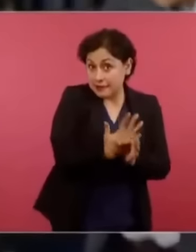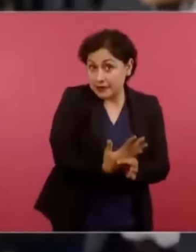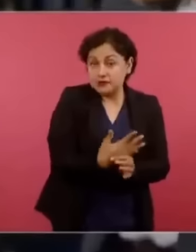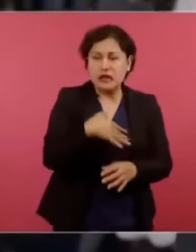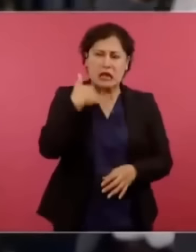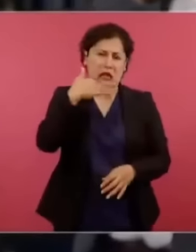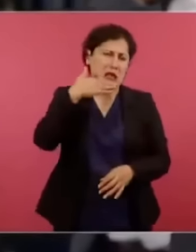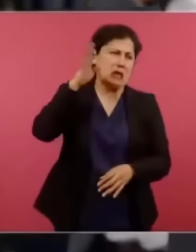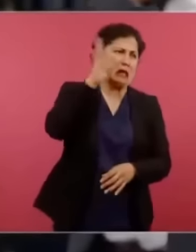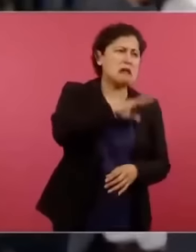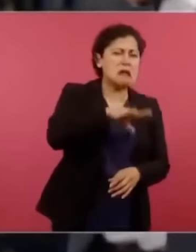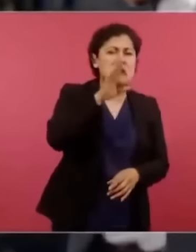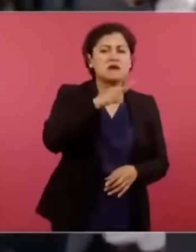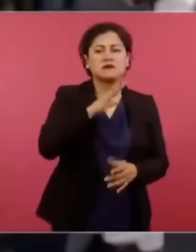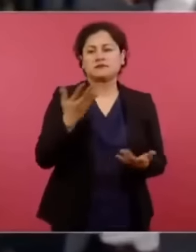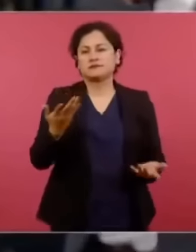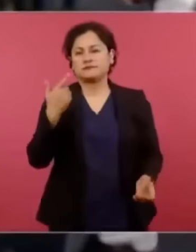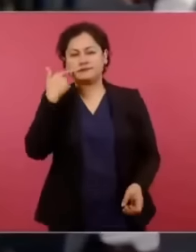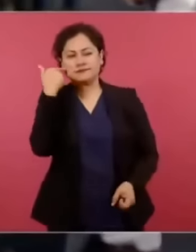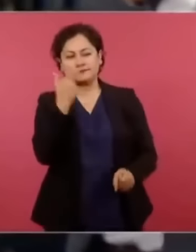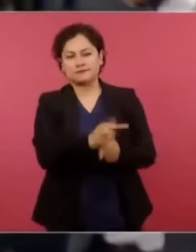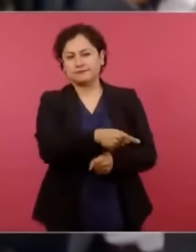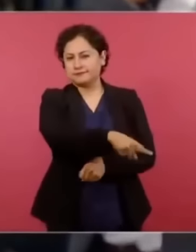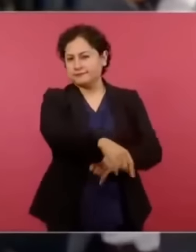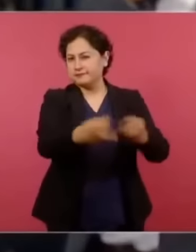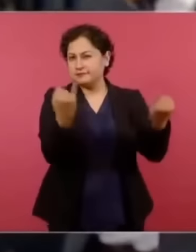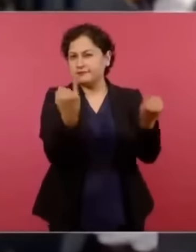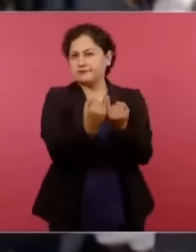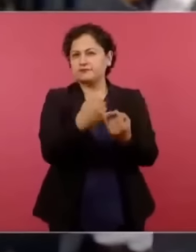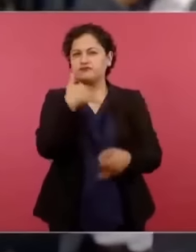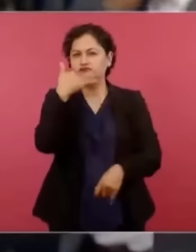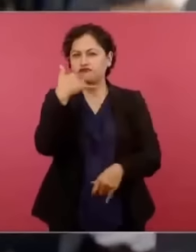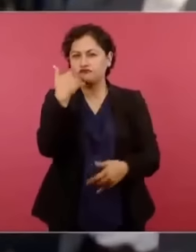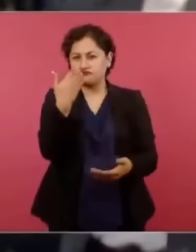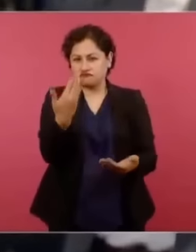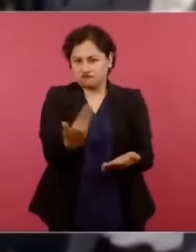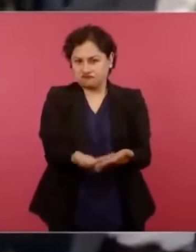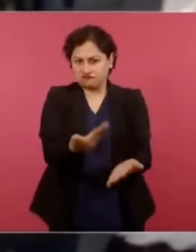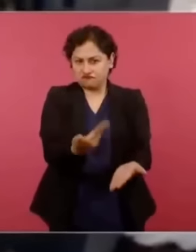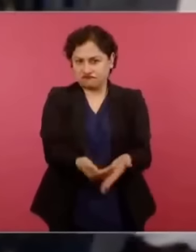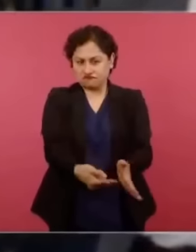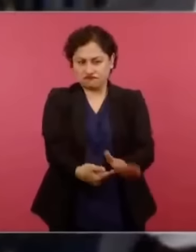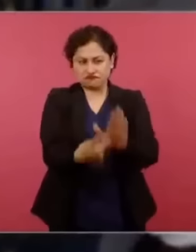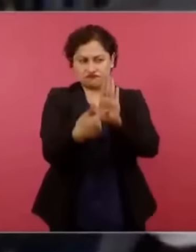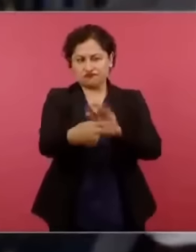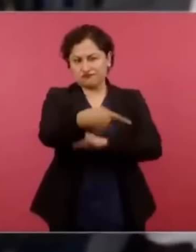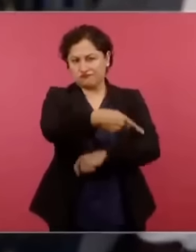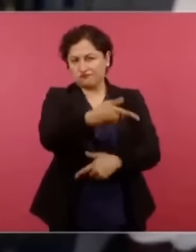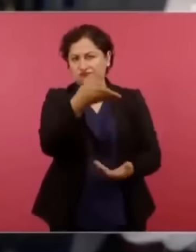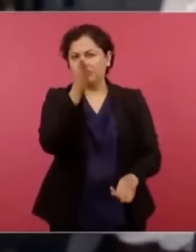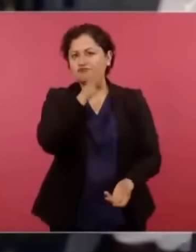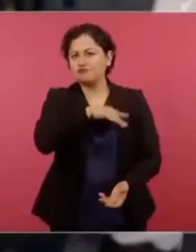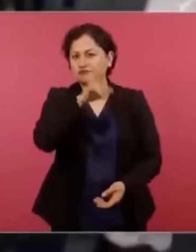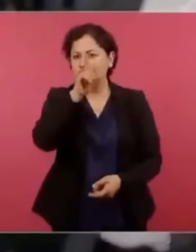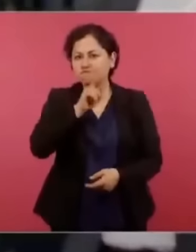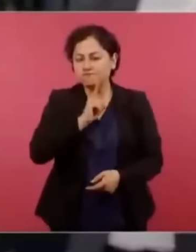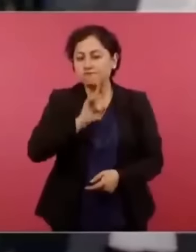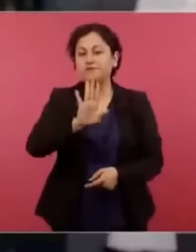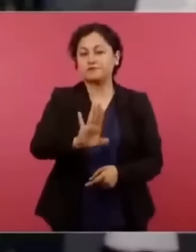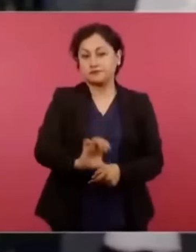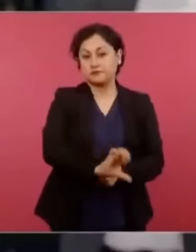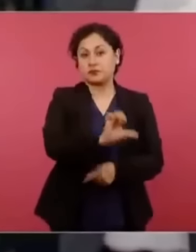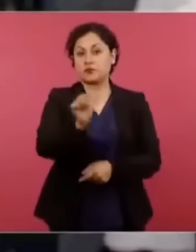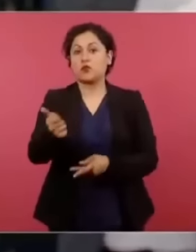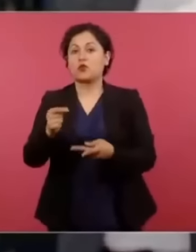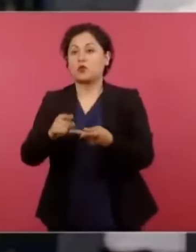ella también comete actos de corrupción, por lo menos la evidencia y todo lo que se ha mostrado. Y por el otro lado, que en el fondo de pensiones